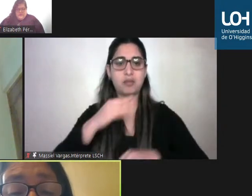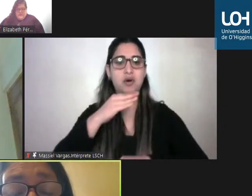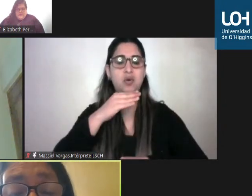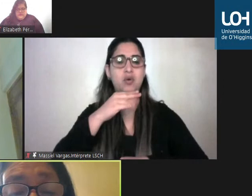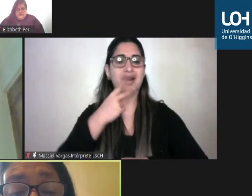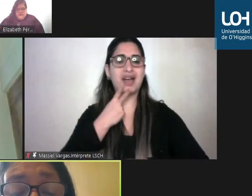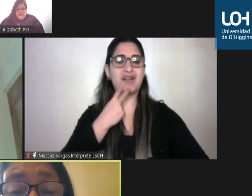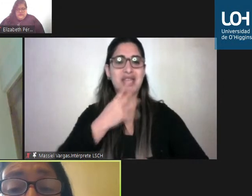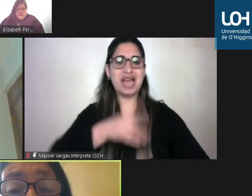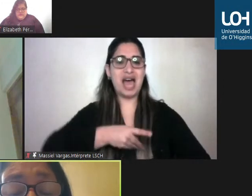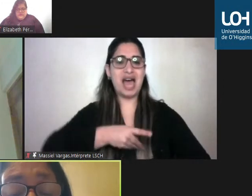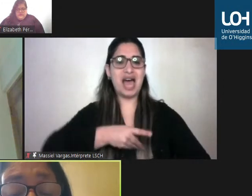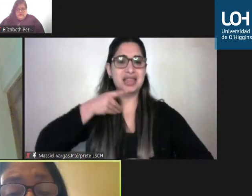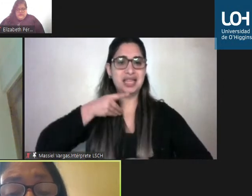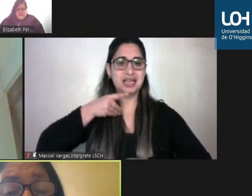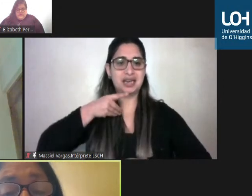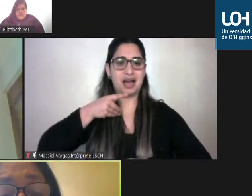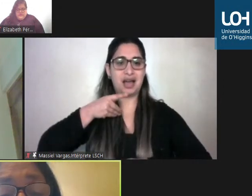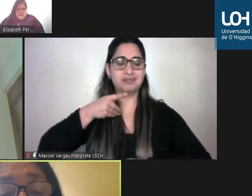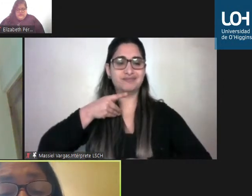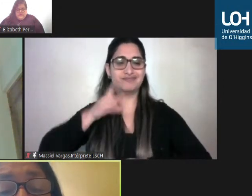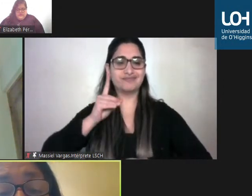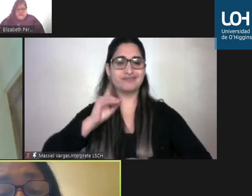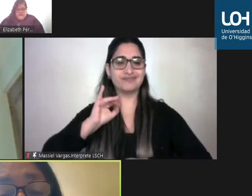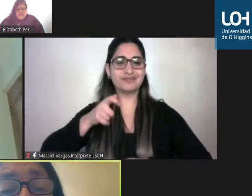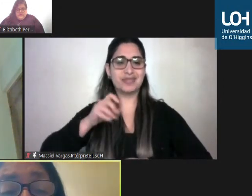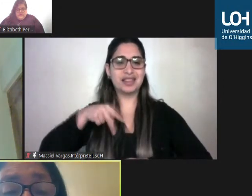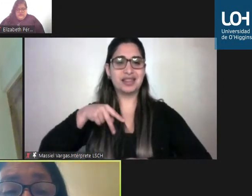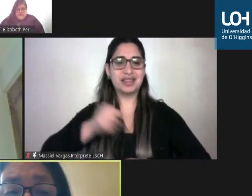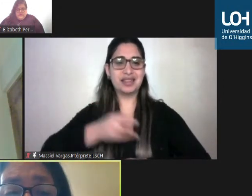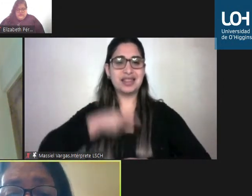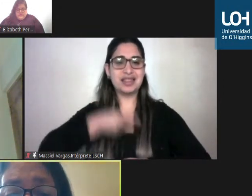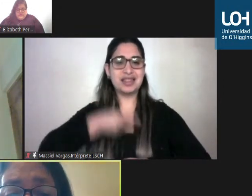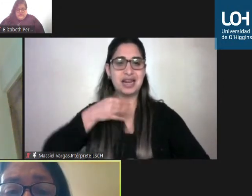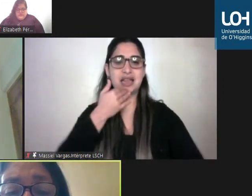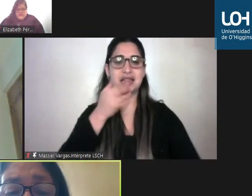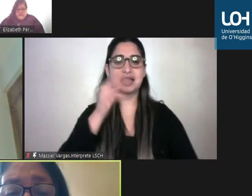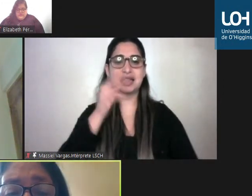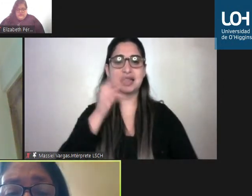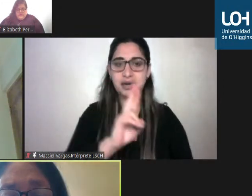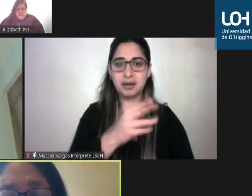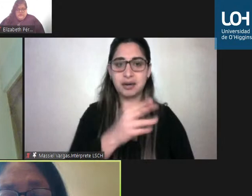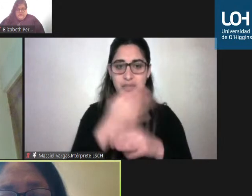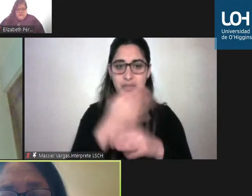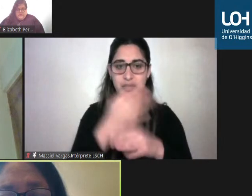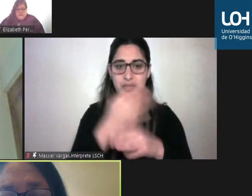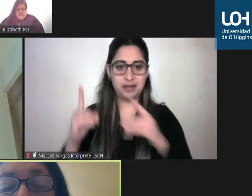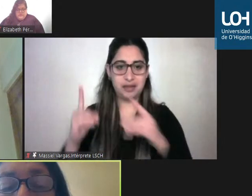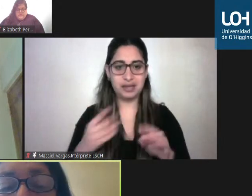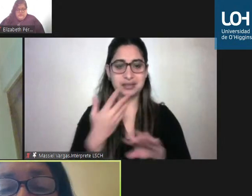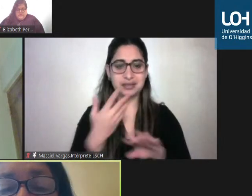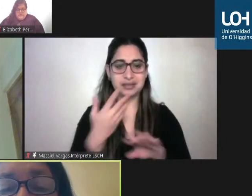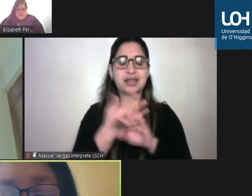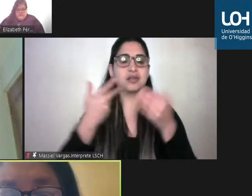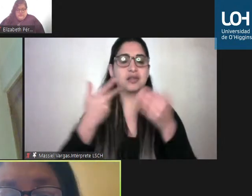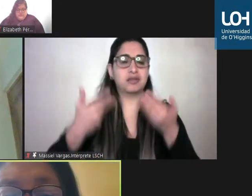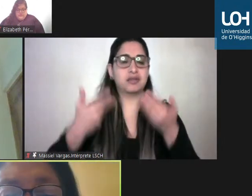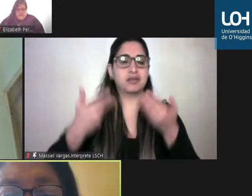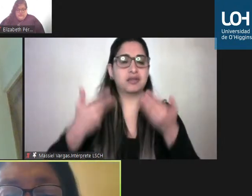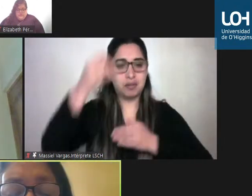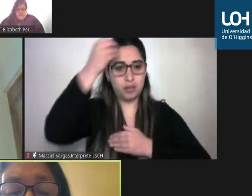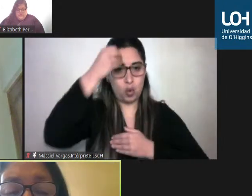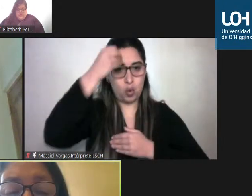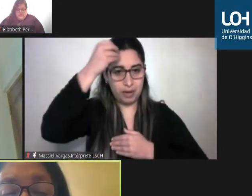poder desarrollarse pero también existe el respeto a la gran diversidad entonces hoy día hay preocupación a nivel